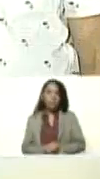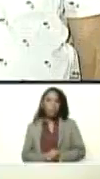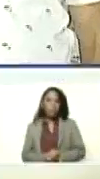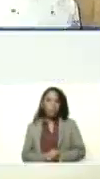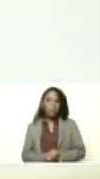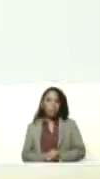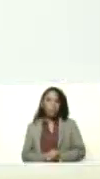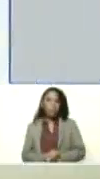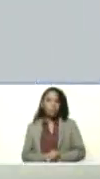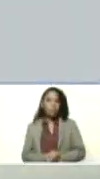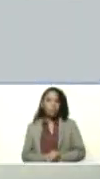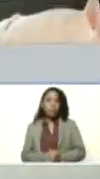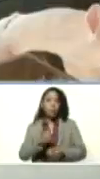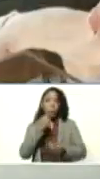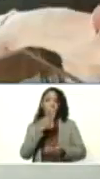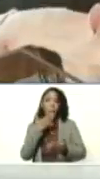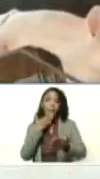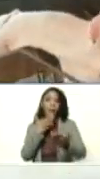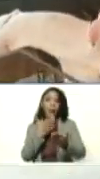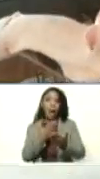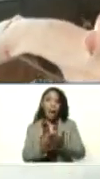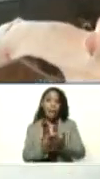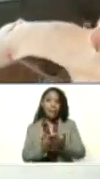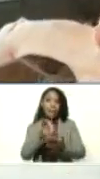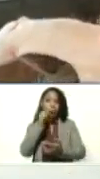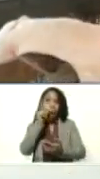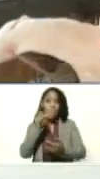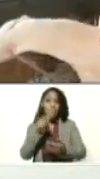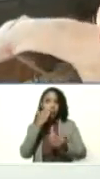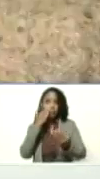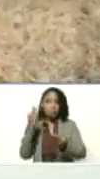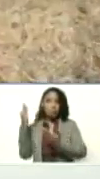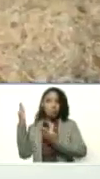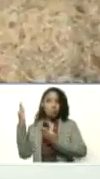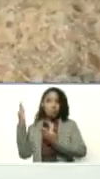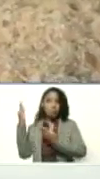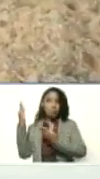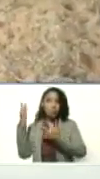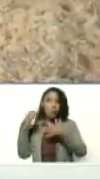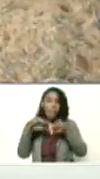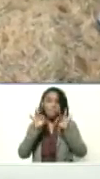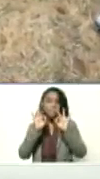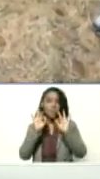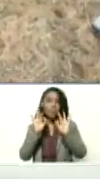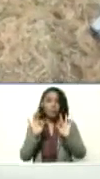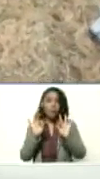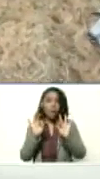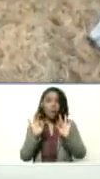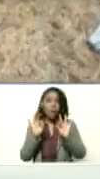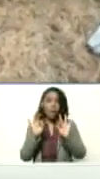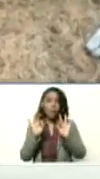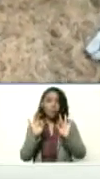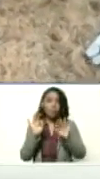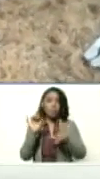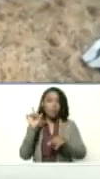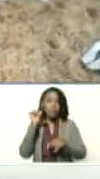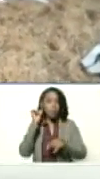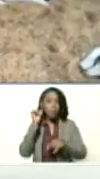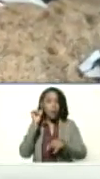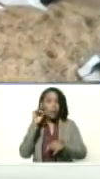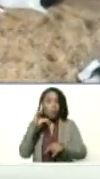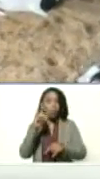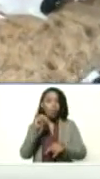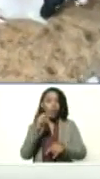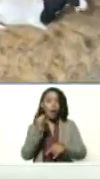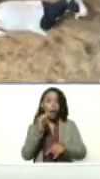bueno muchas gracias José Aguilera y especialmente a Donaira y a